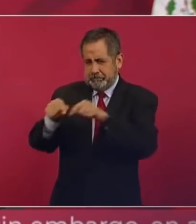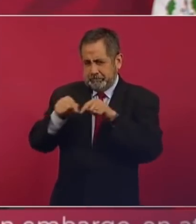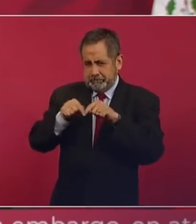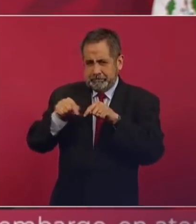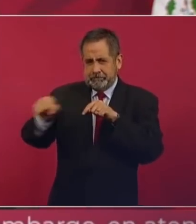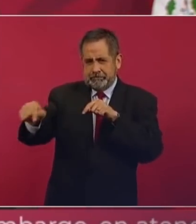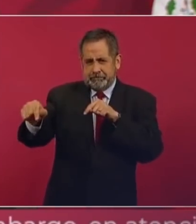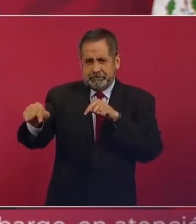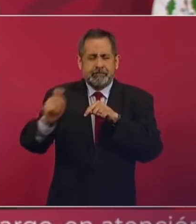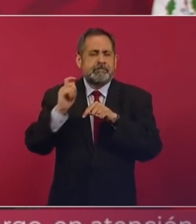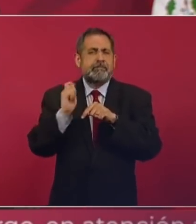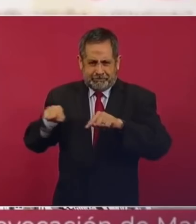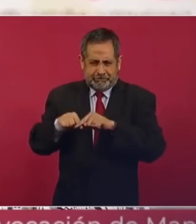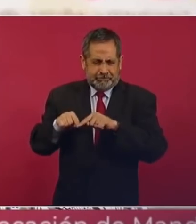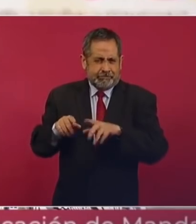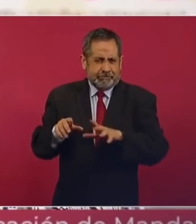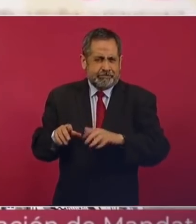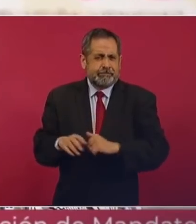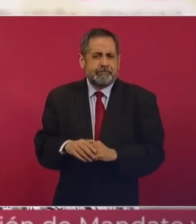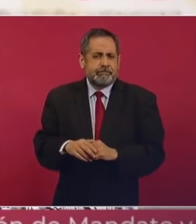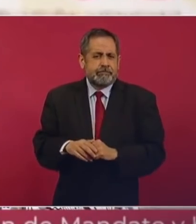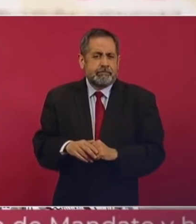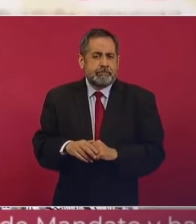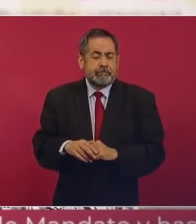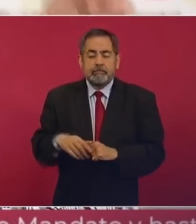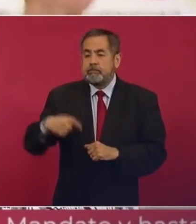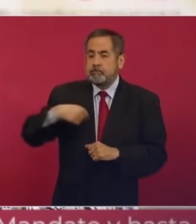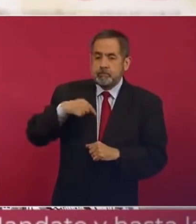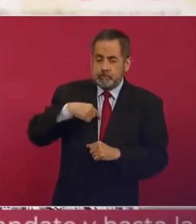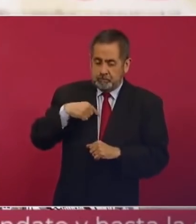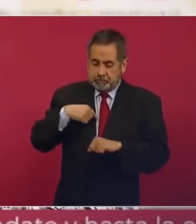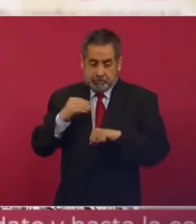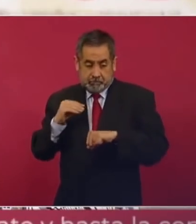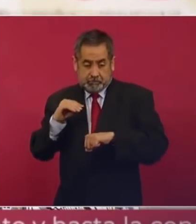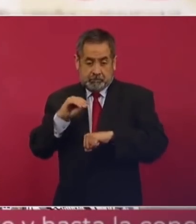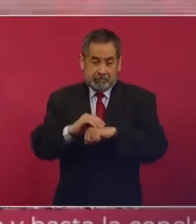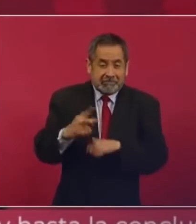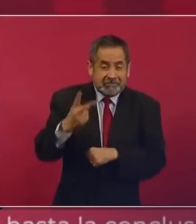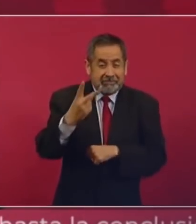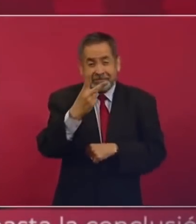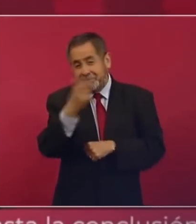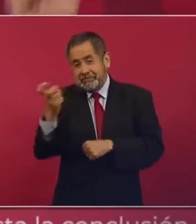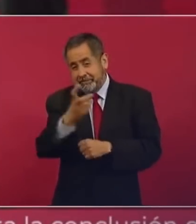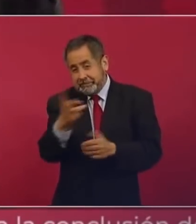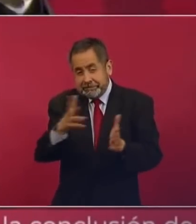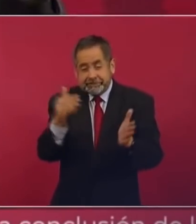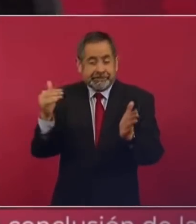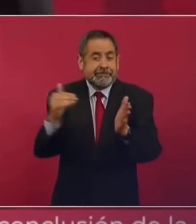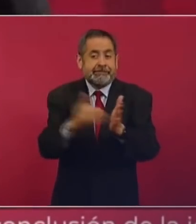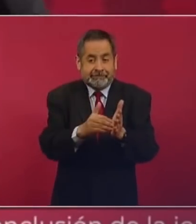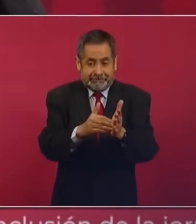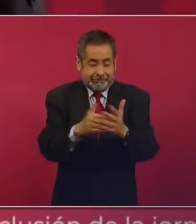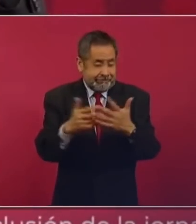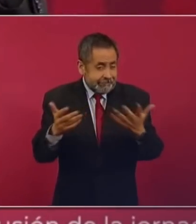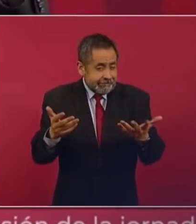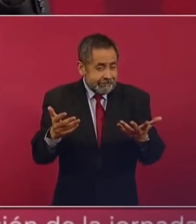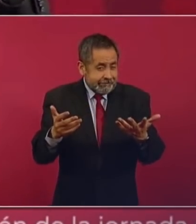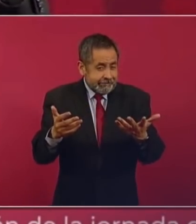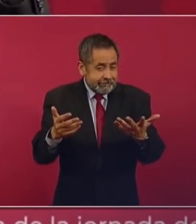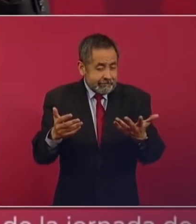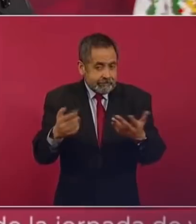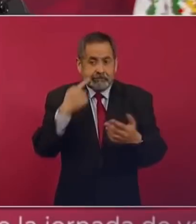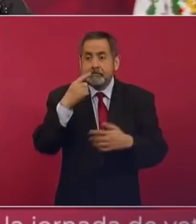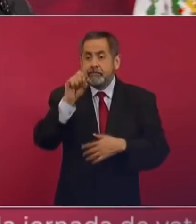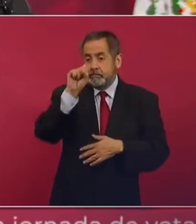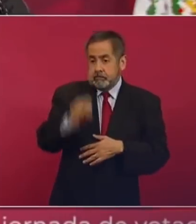a 100 hectáreas, y estamos sembrando 200 mil, y se están creando en el